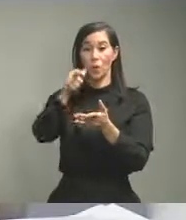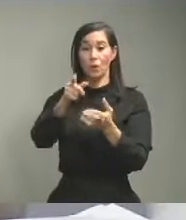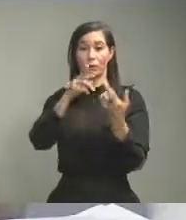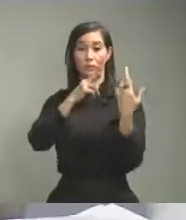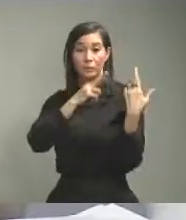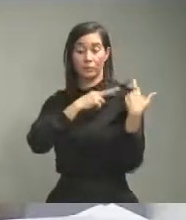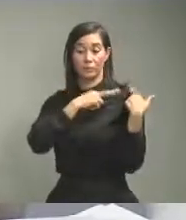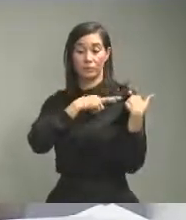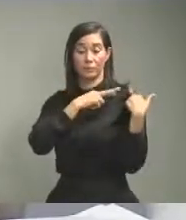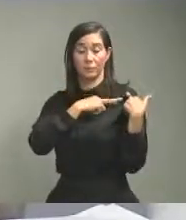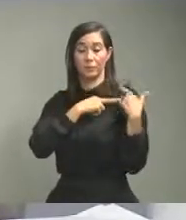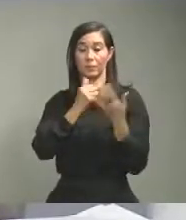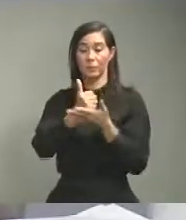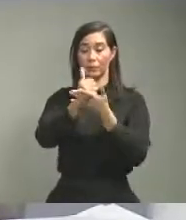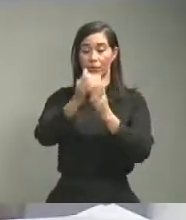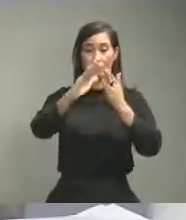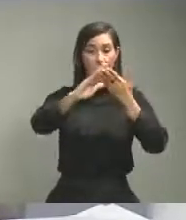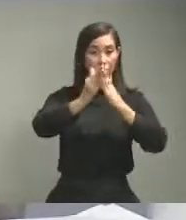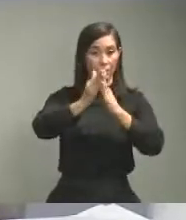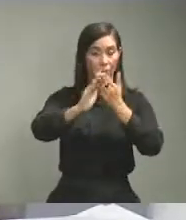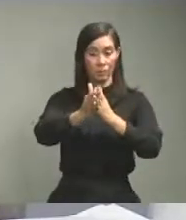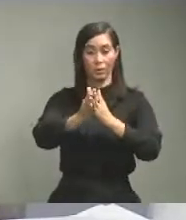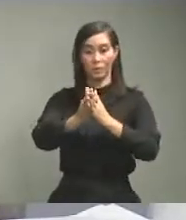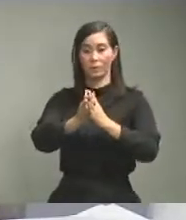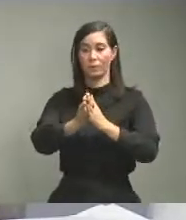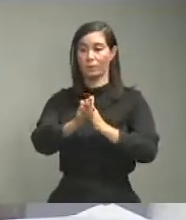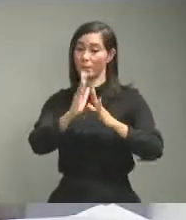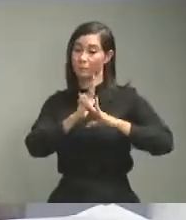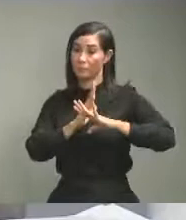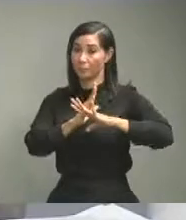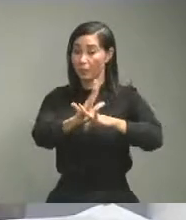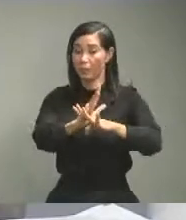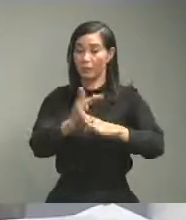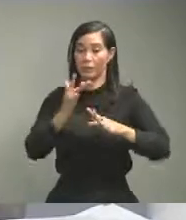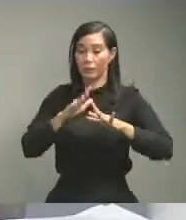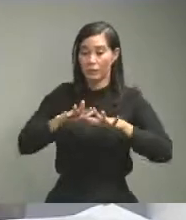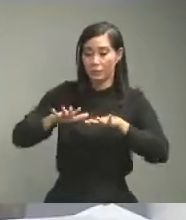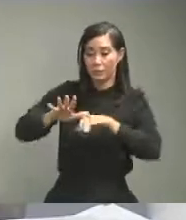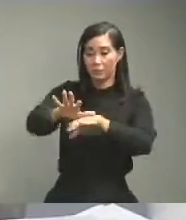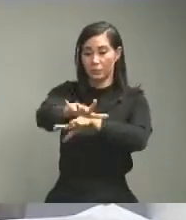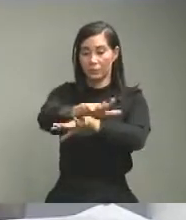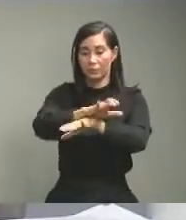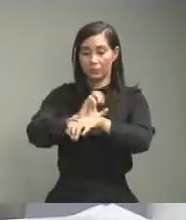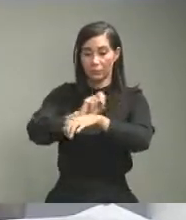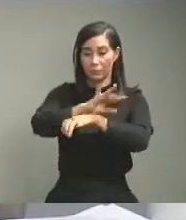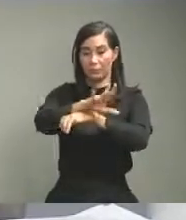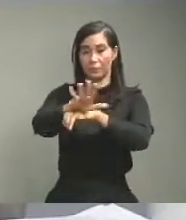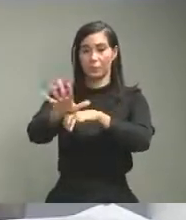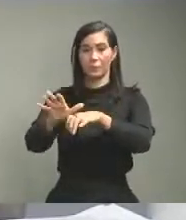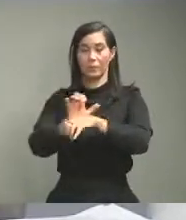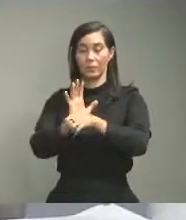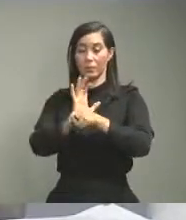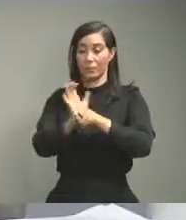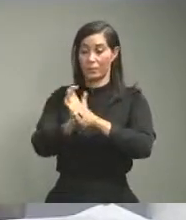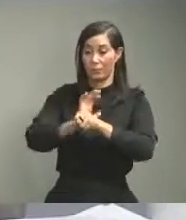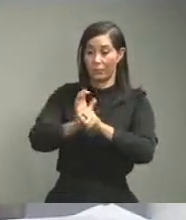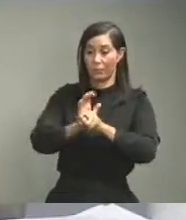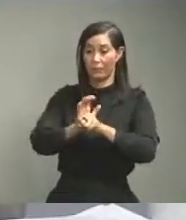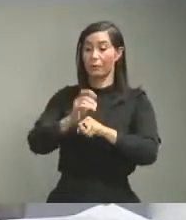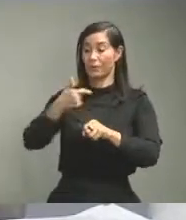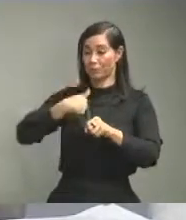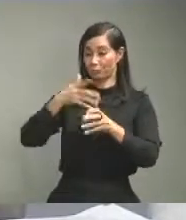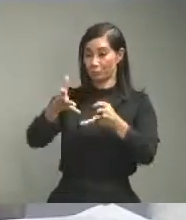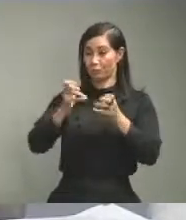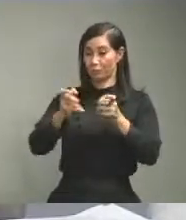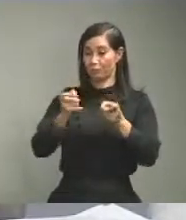evitar la contaminación comunitaria que tanto queremos todos controlar en